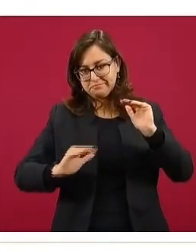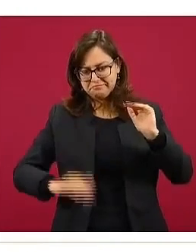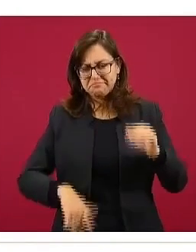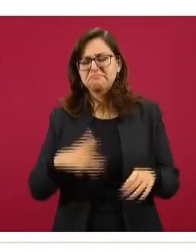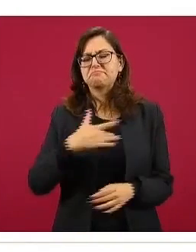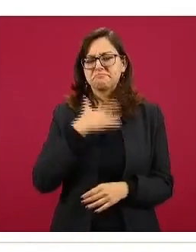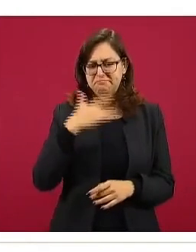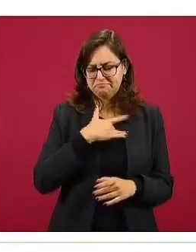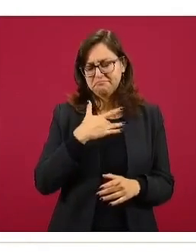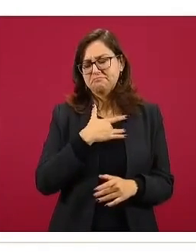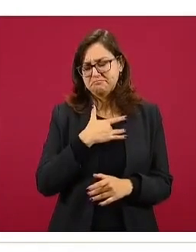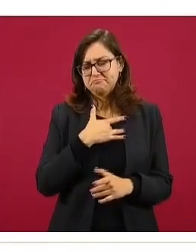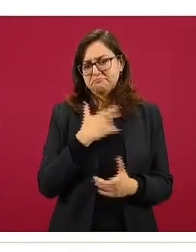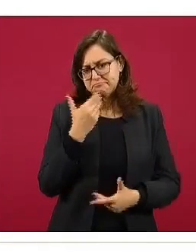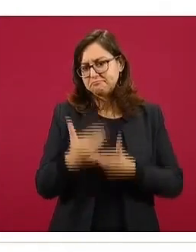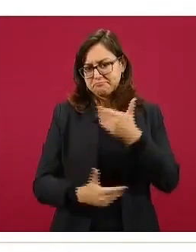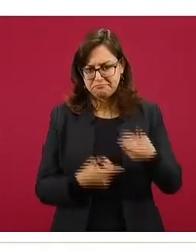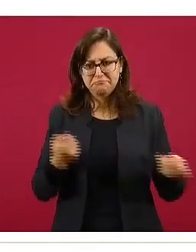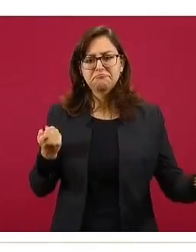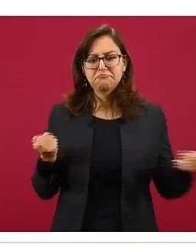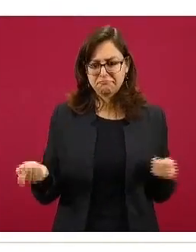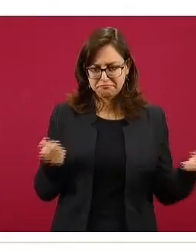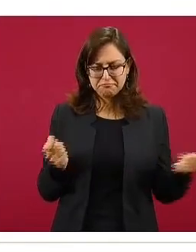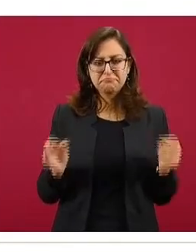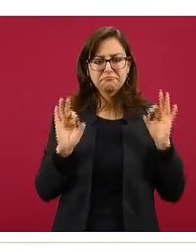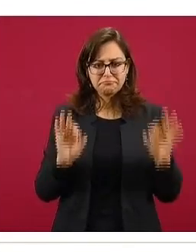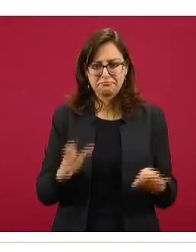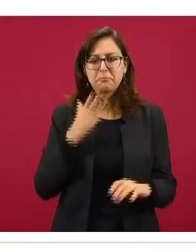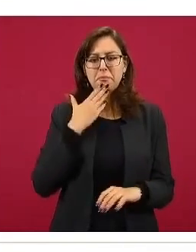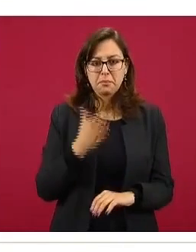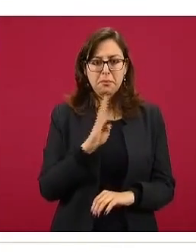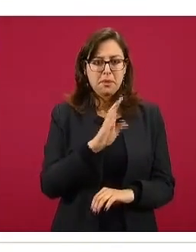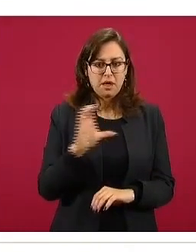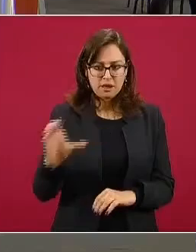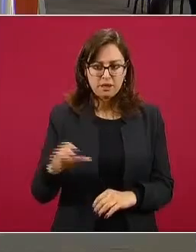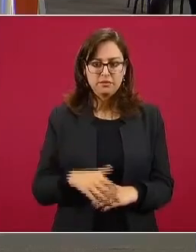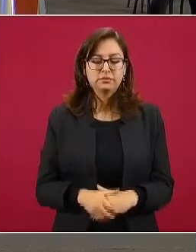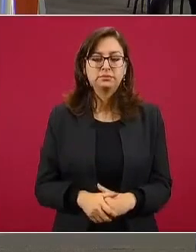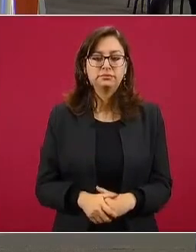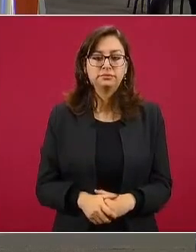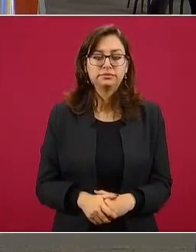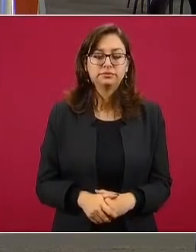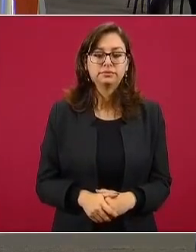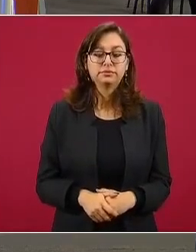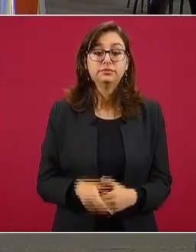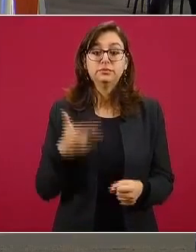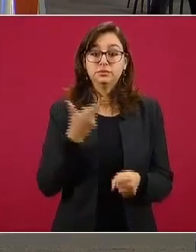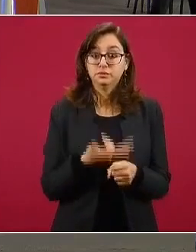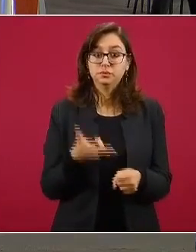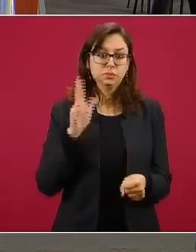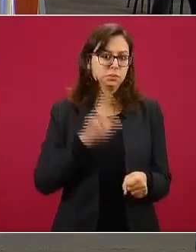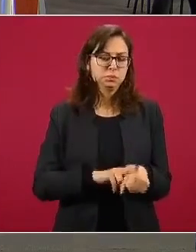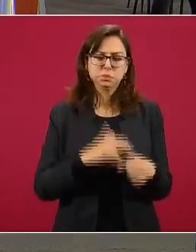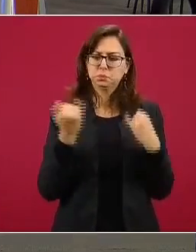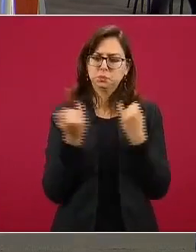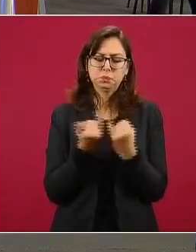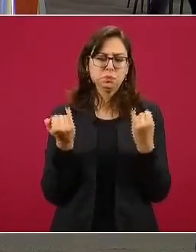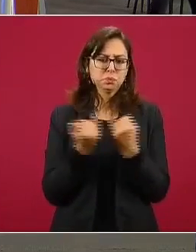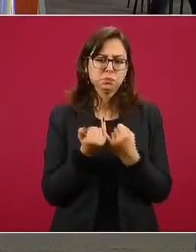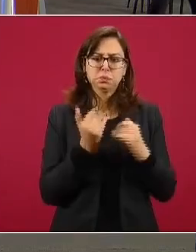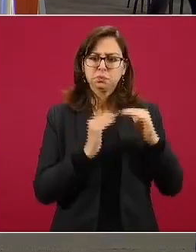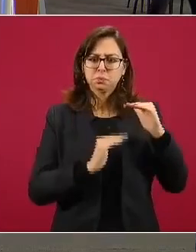curso del manejo epidémico el estado de Baja California. La siguiente. La hospitalización sin mayores cambios con un pequeño